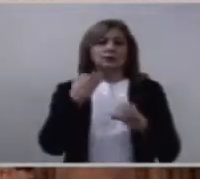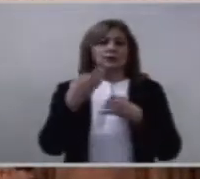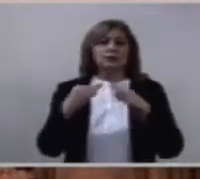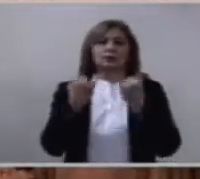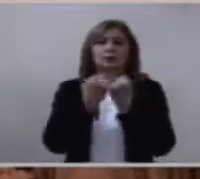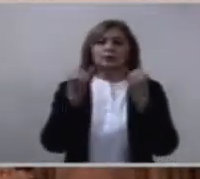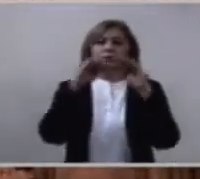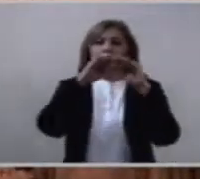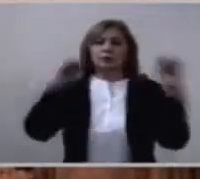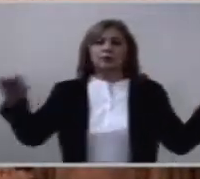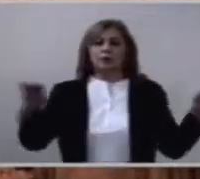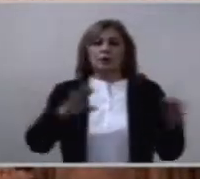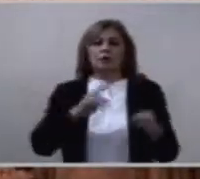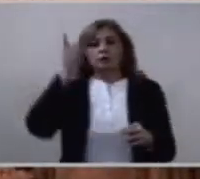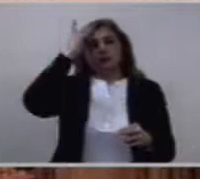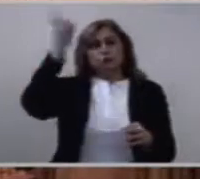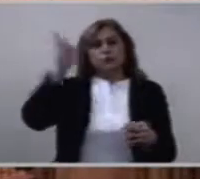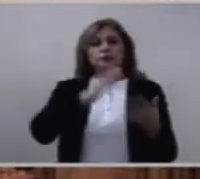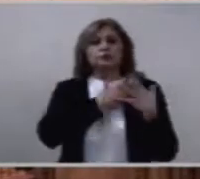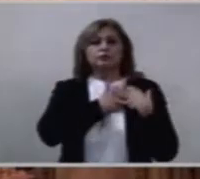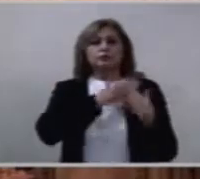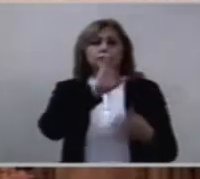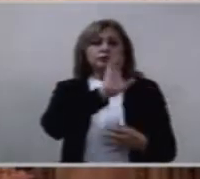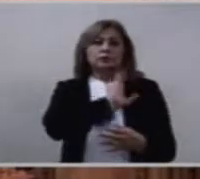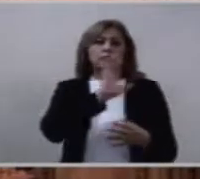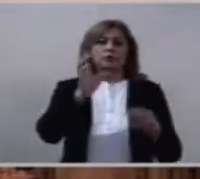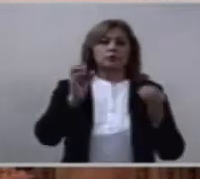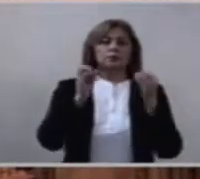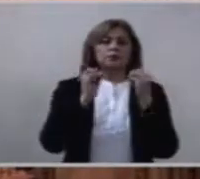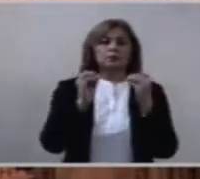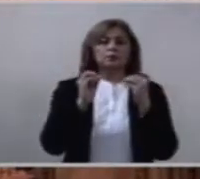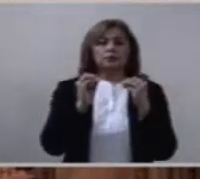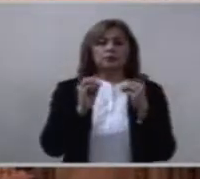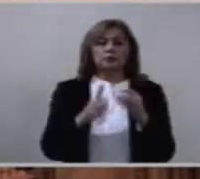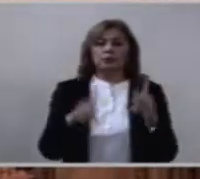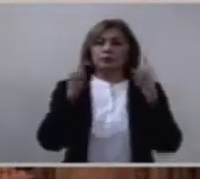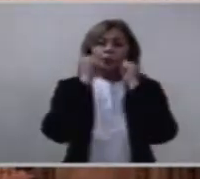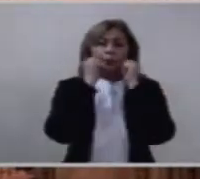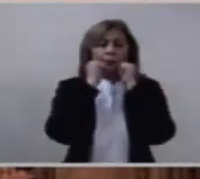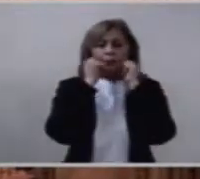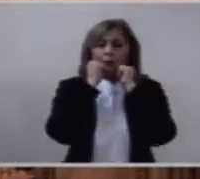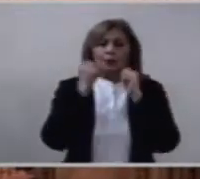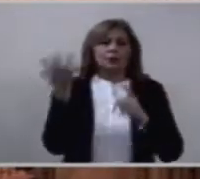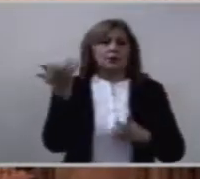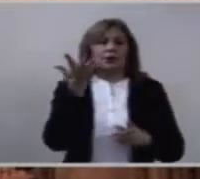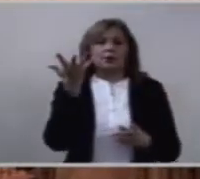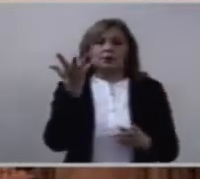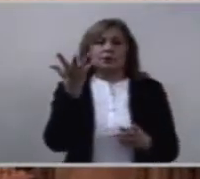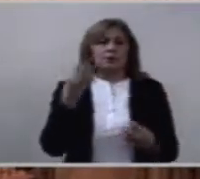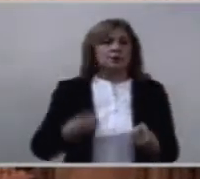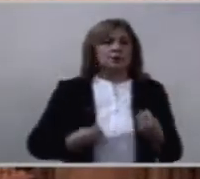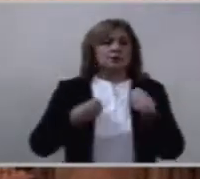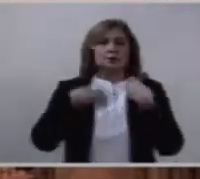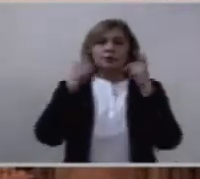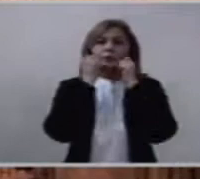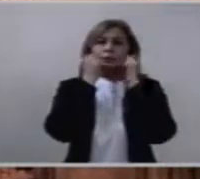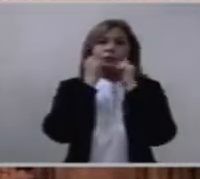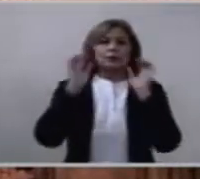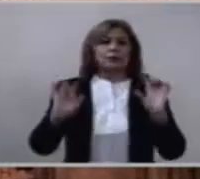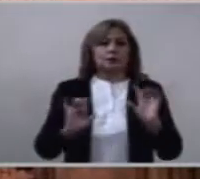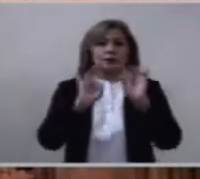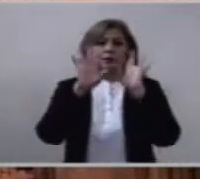mucho. Te quiere a ti que te portas mal. Te quiere a ti que te